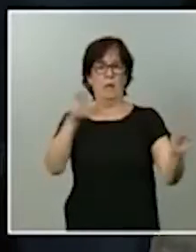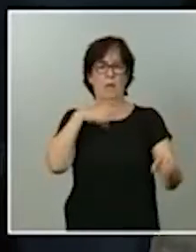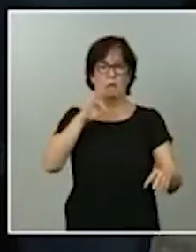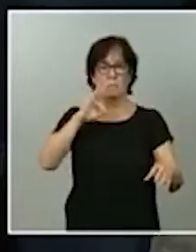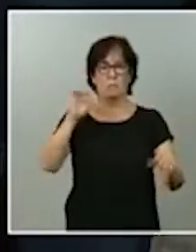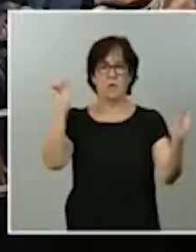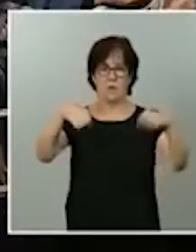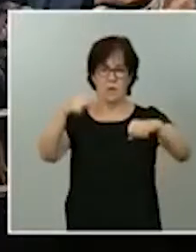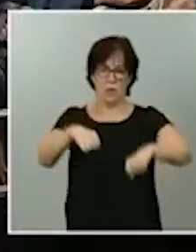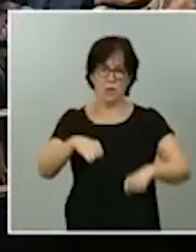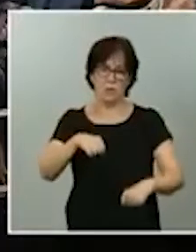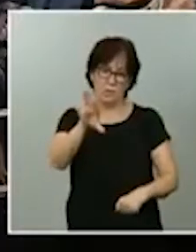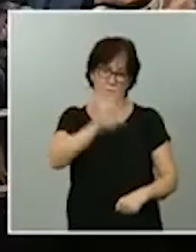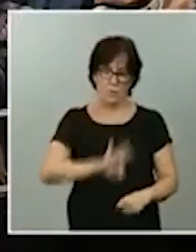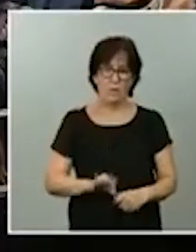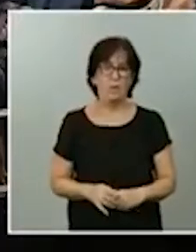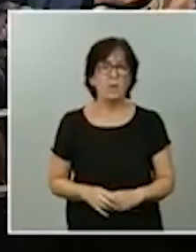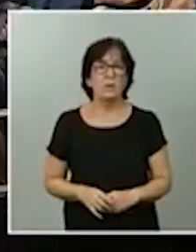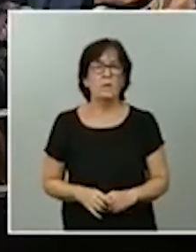Lo primero.